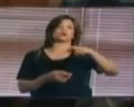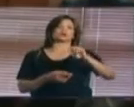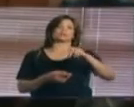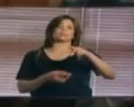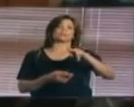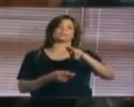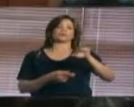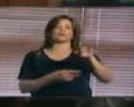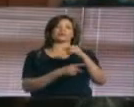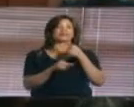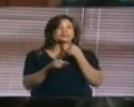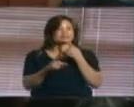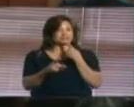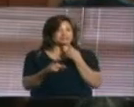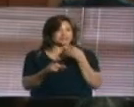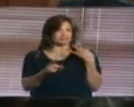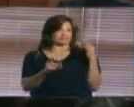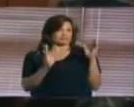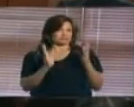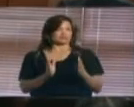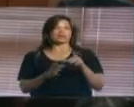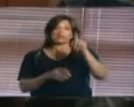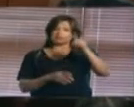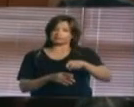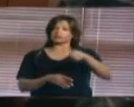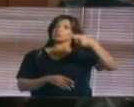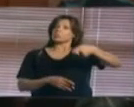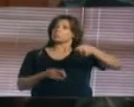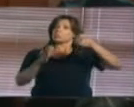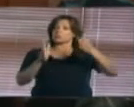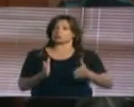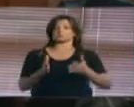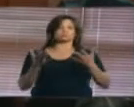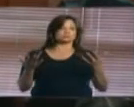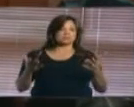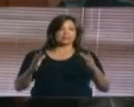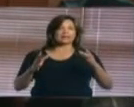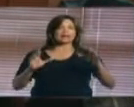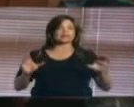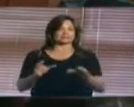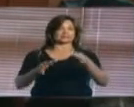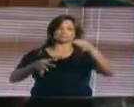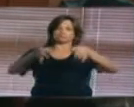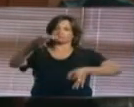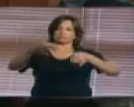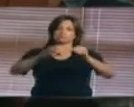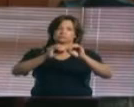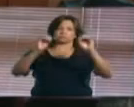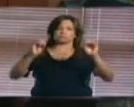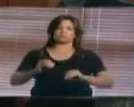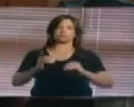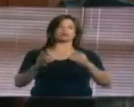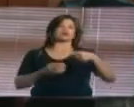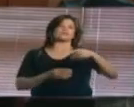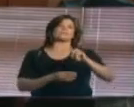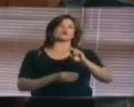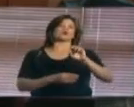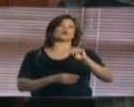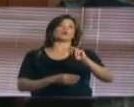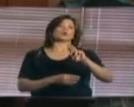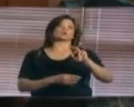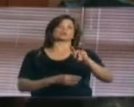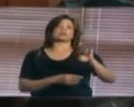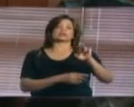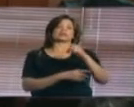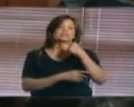en una ocasión El deber de un juez es hacer justicia Y Bob Oter dijo